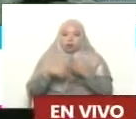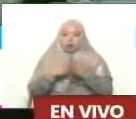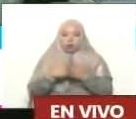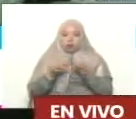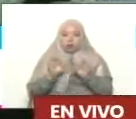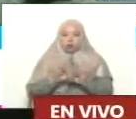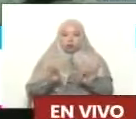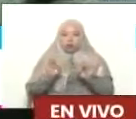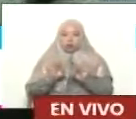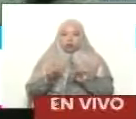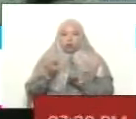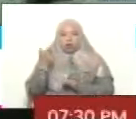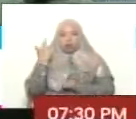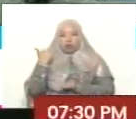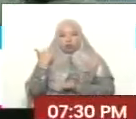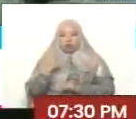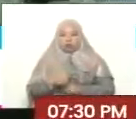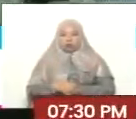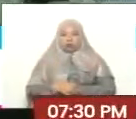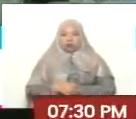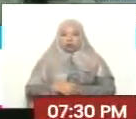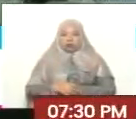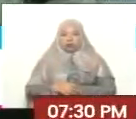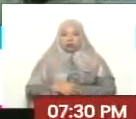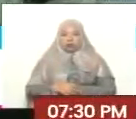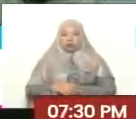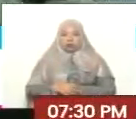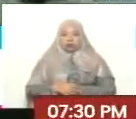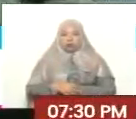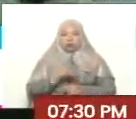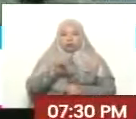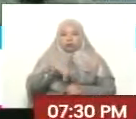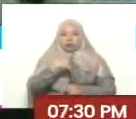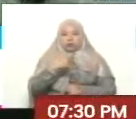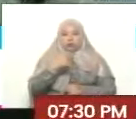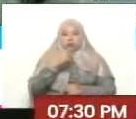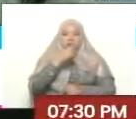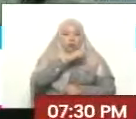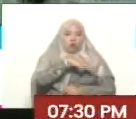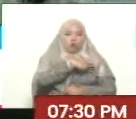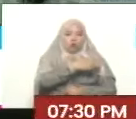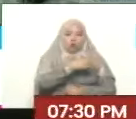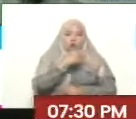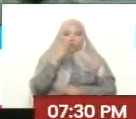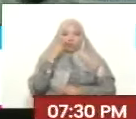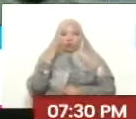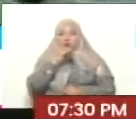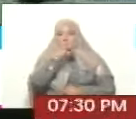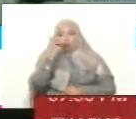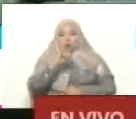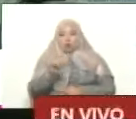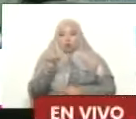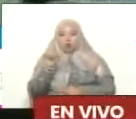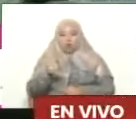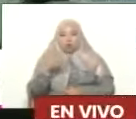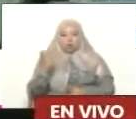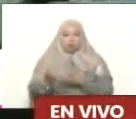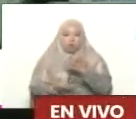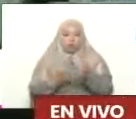Ayer el incendio del oncológico de San Francisco, allá en el Zulia, fue provocado.